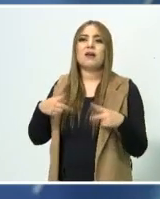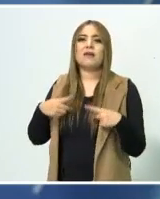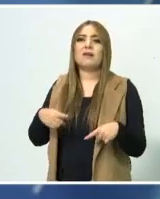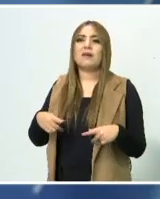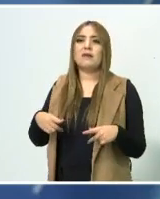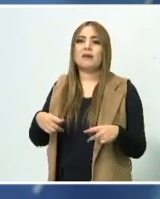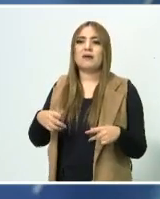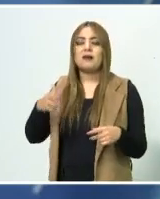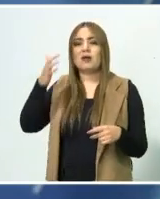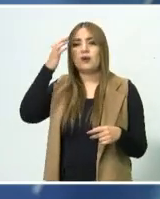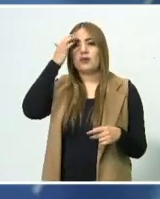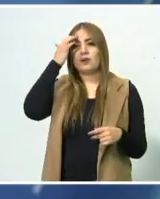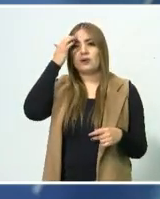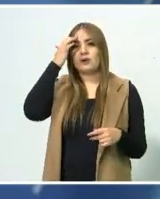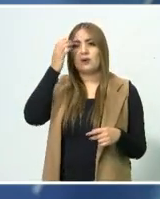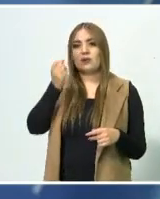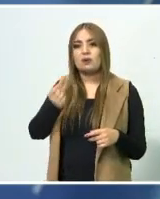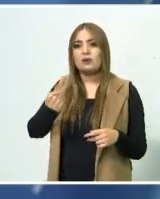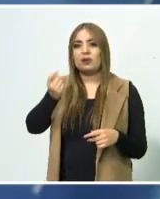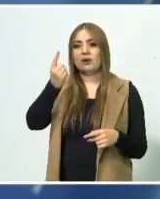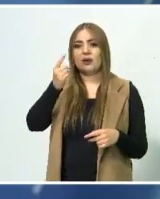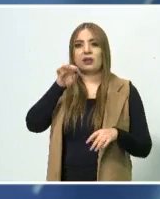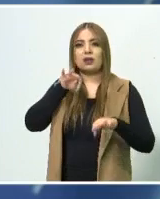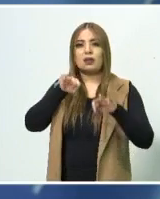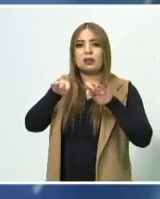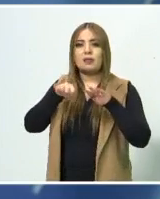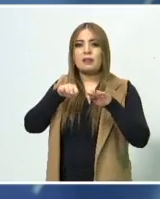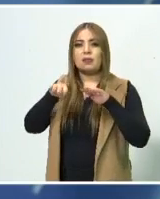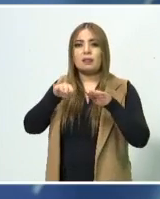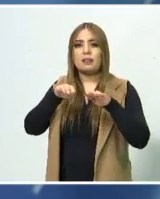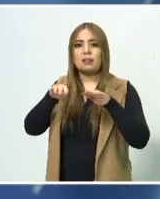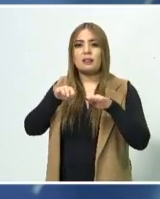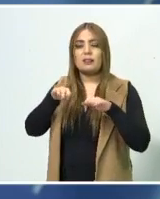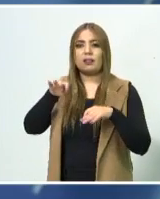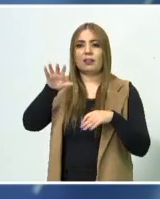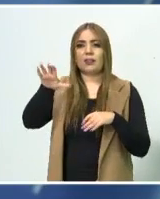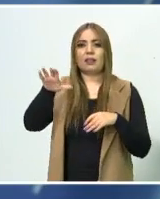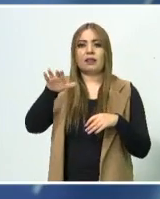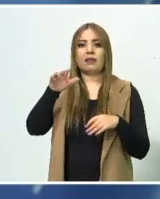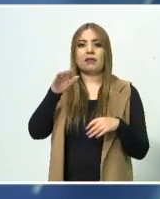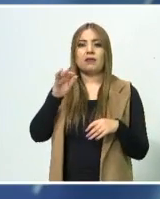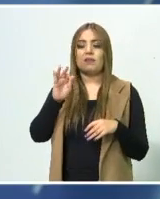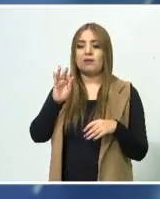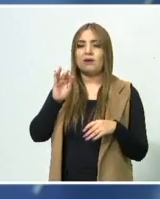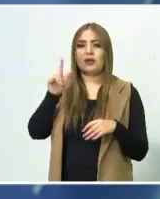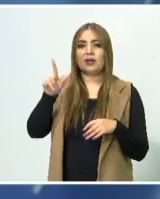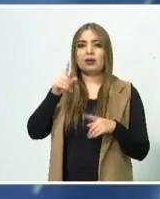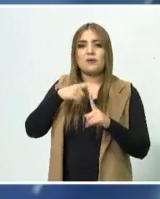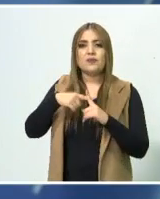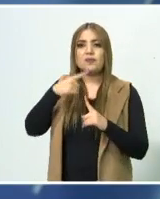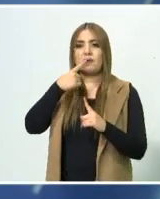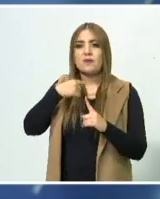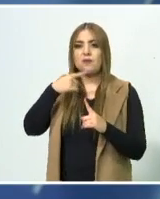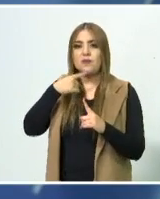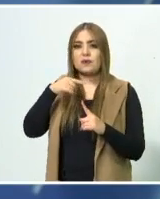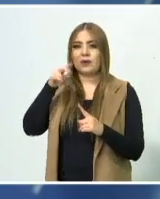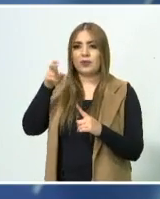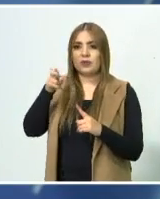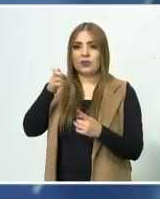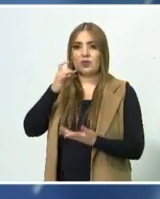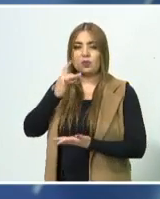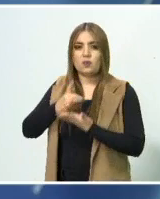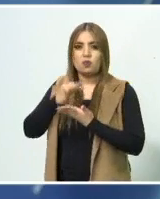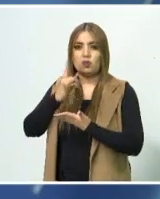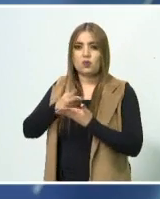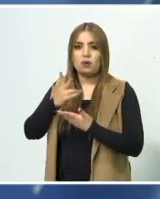Conocí uno que trabaja en fuerza civil de las ambulancias. Él es la única persona que